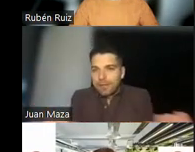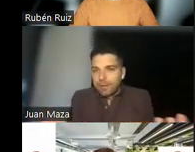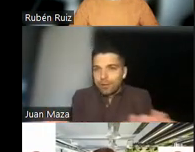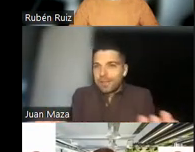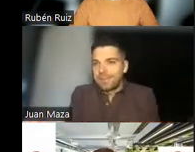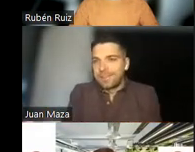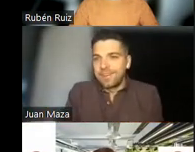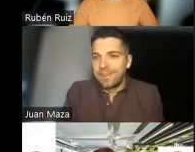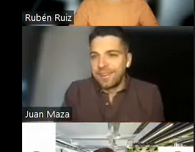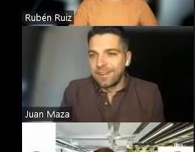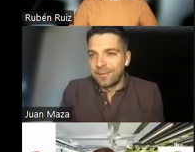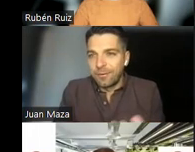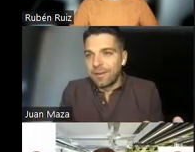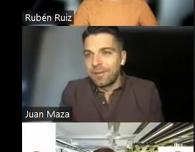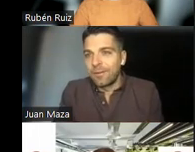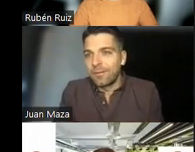hacer con cualquier cosa.